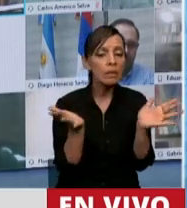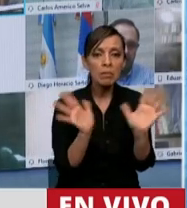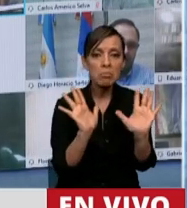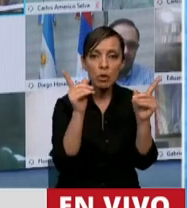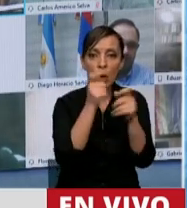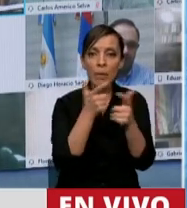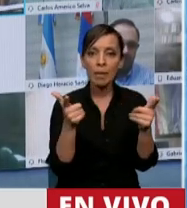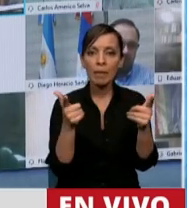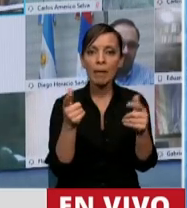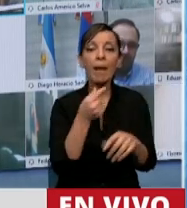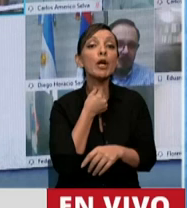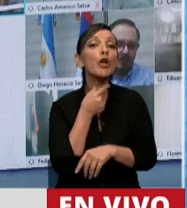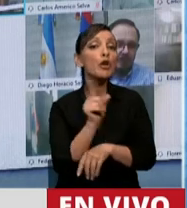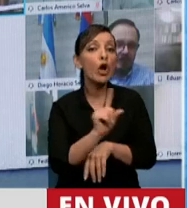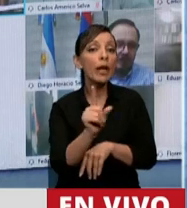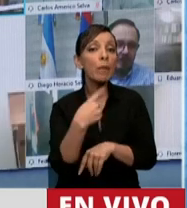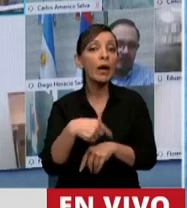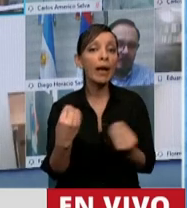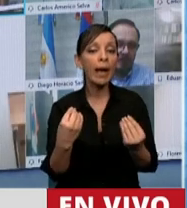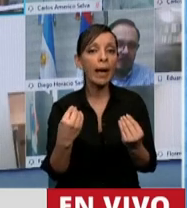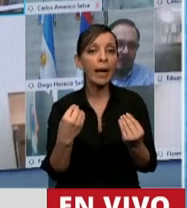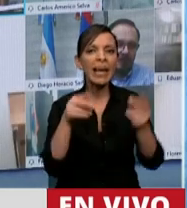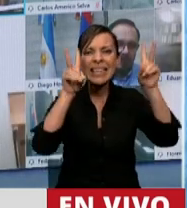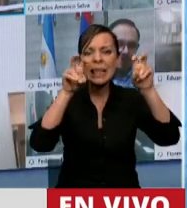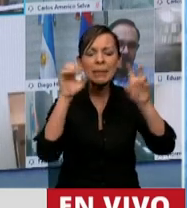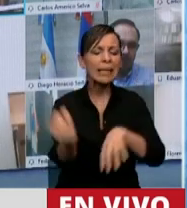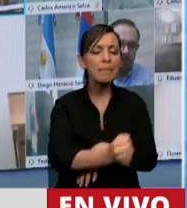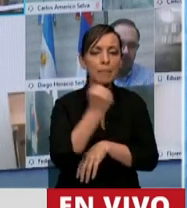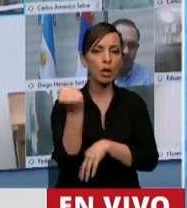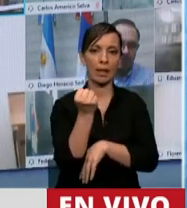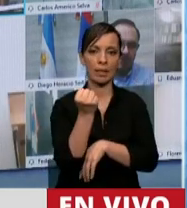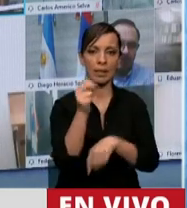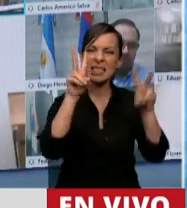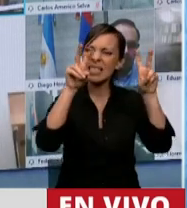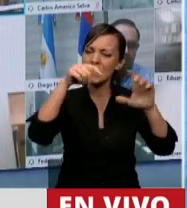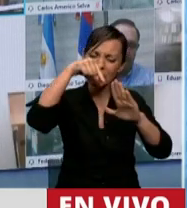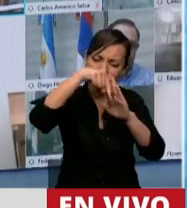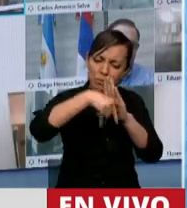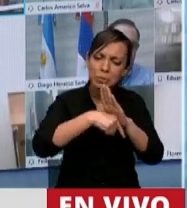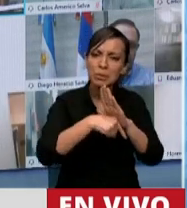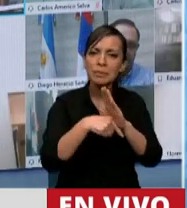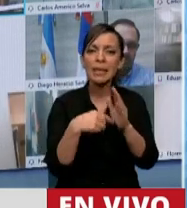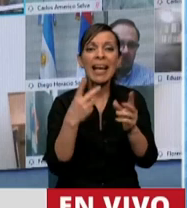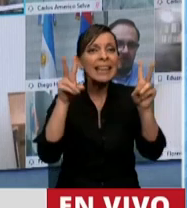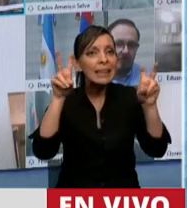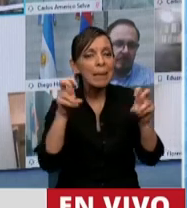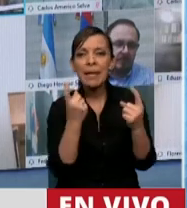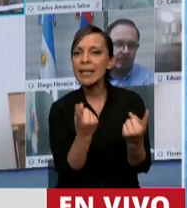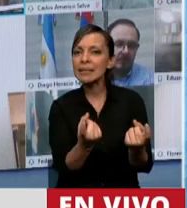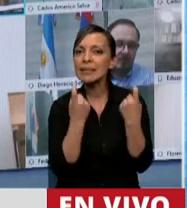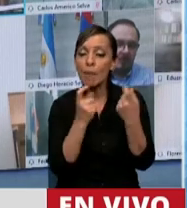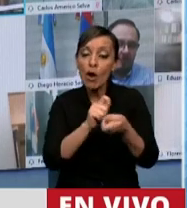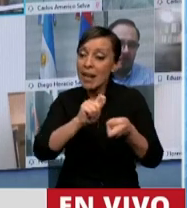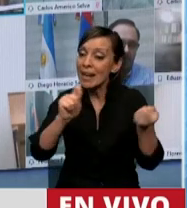Lo que no queremos es discutir temas centrales, temas complejos, temas ríspidos, temas que impliquen la